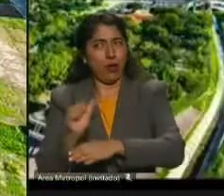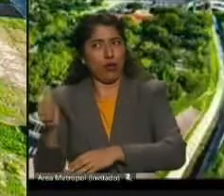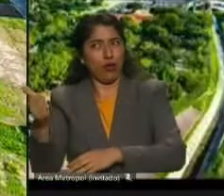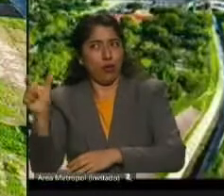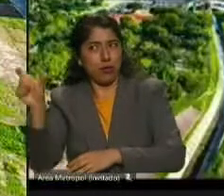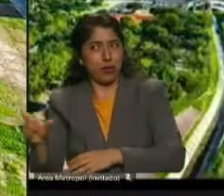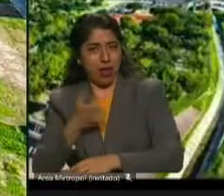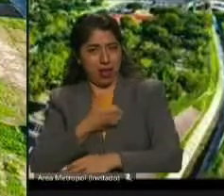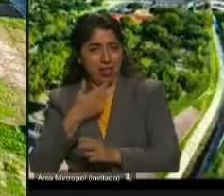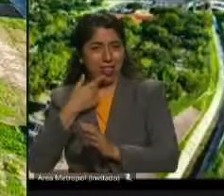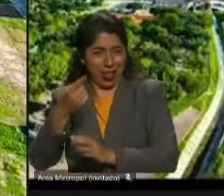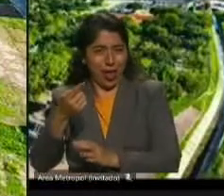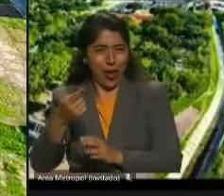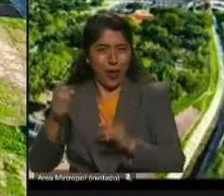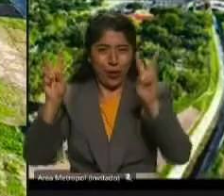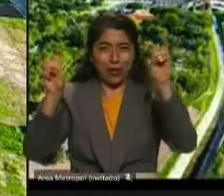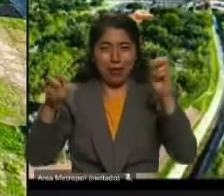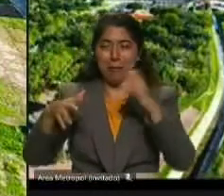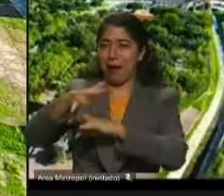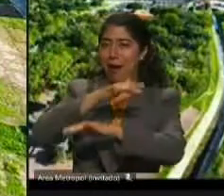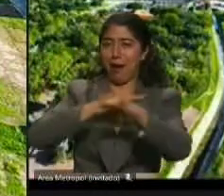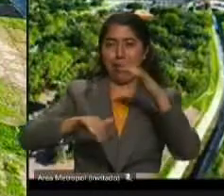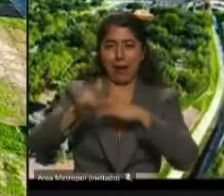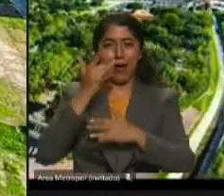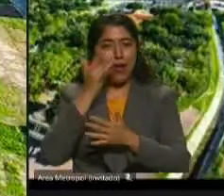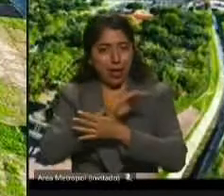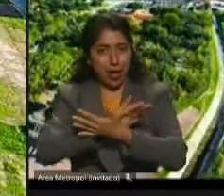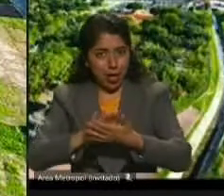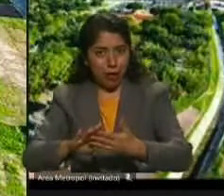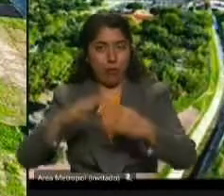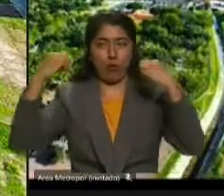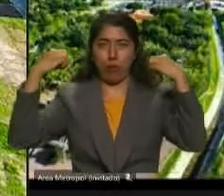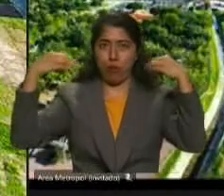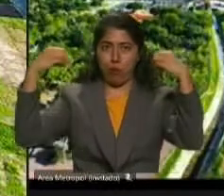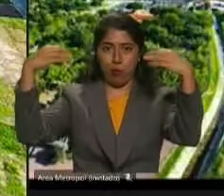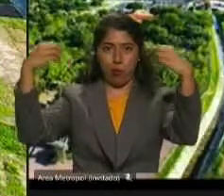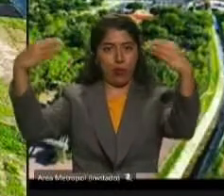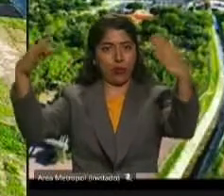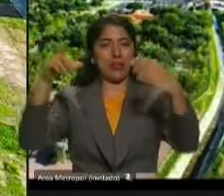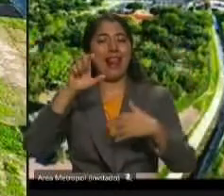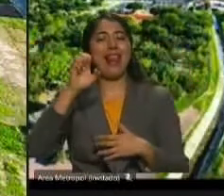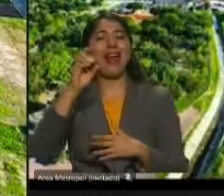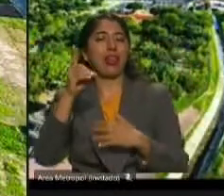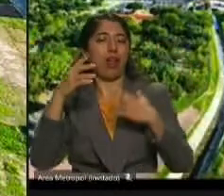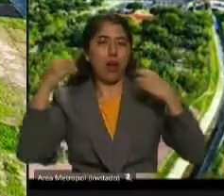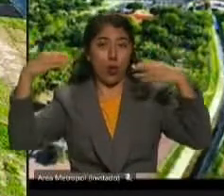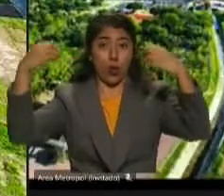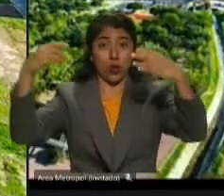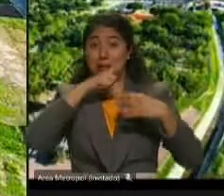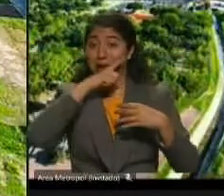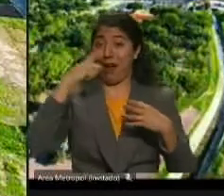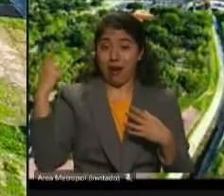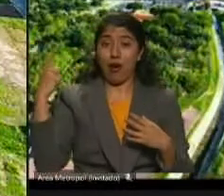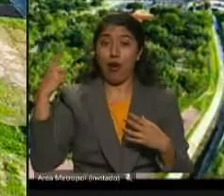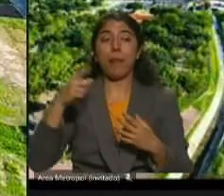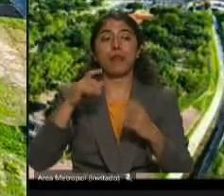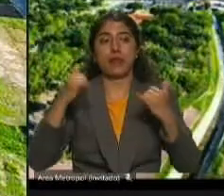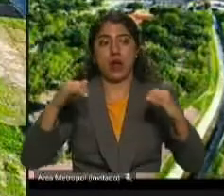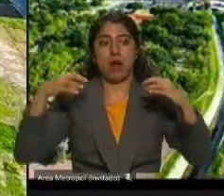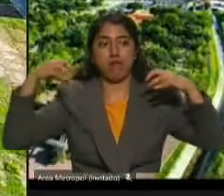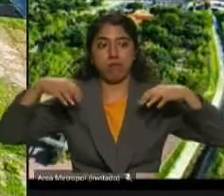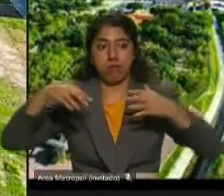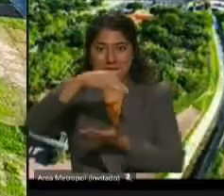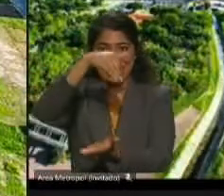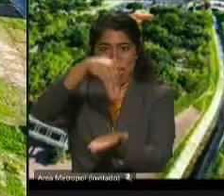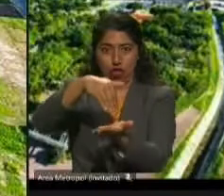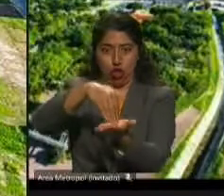una energía limpia con las luces LED, hemos hecho estos cambios, empezamos en la parte periférica, en la parte central, y podemos ver